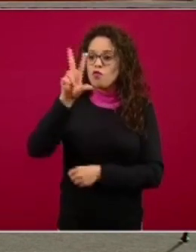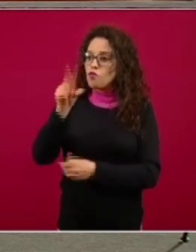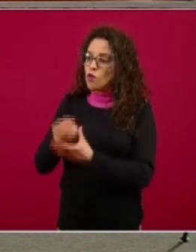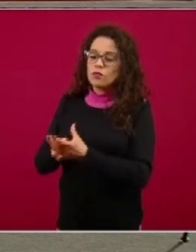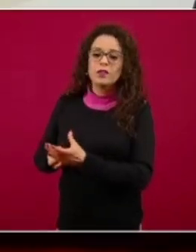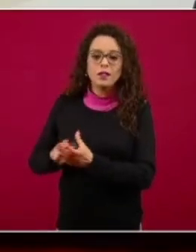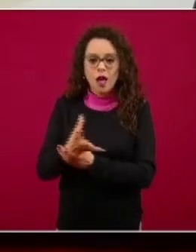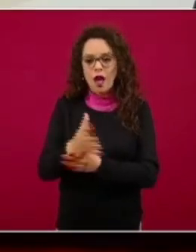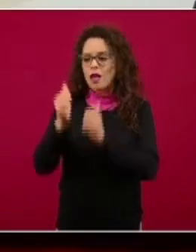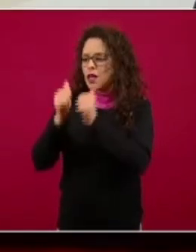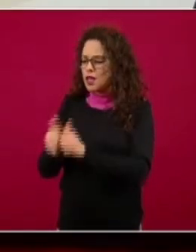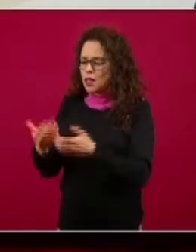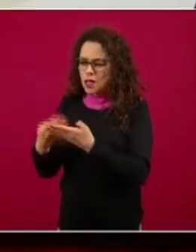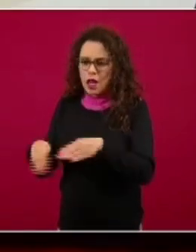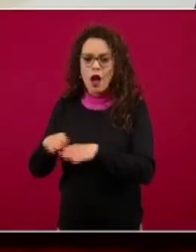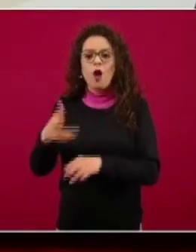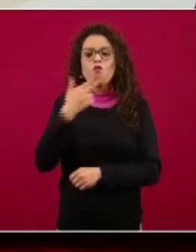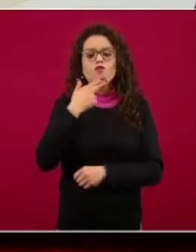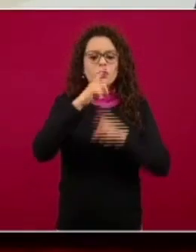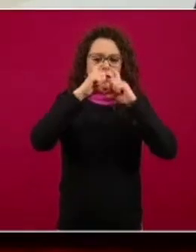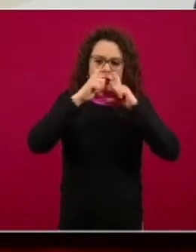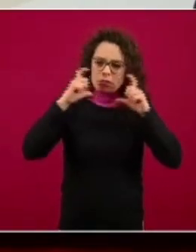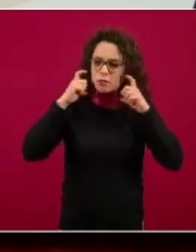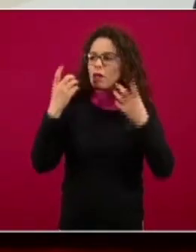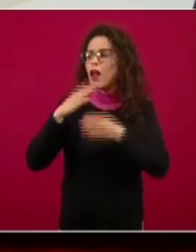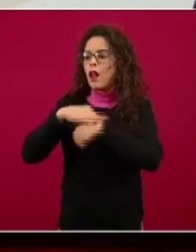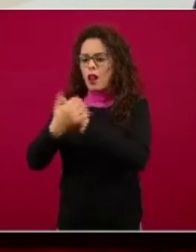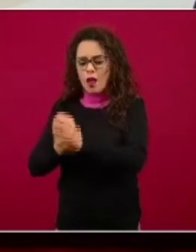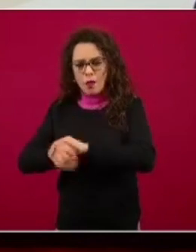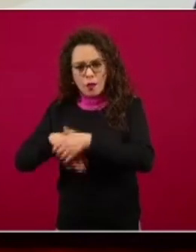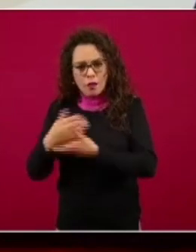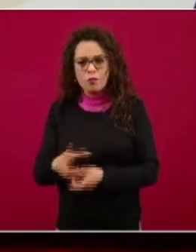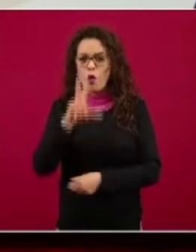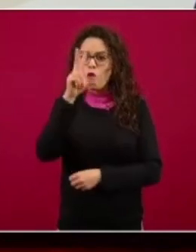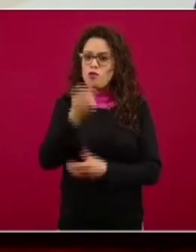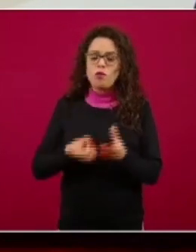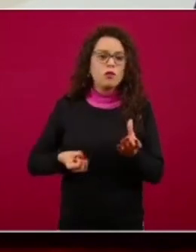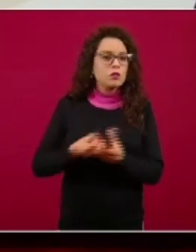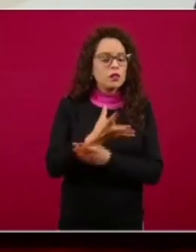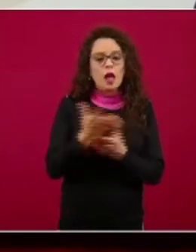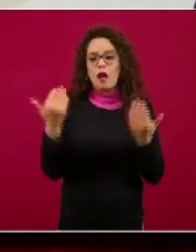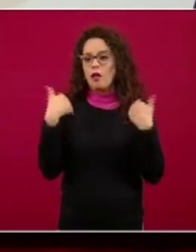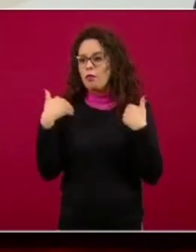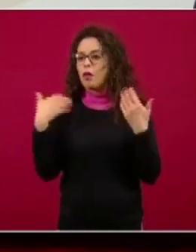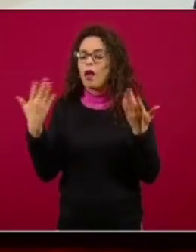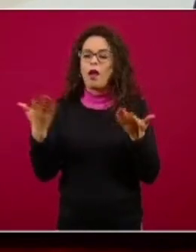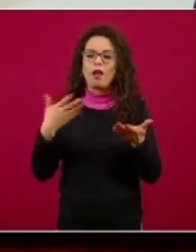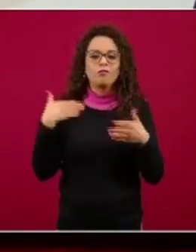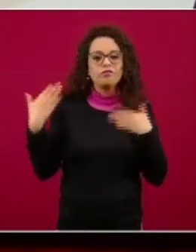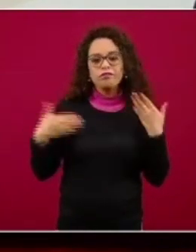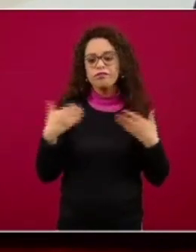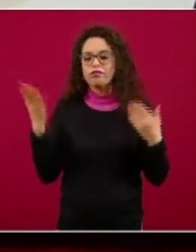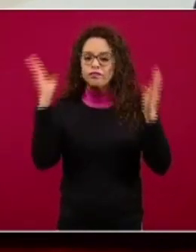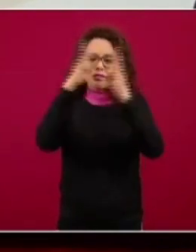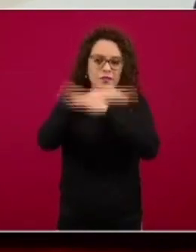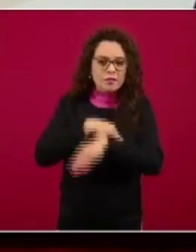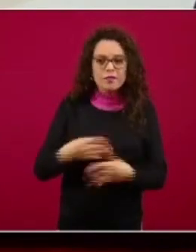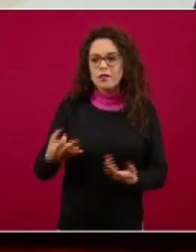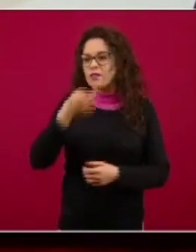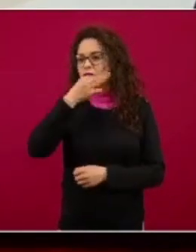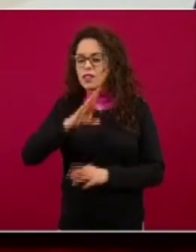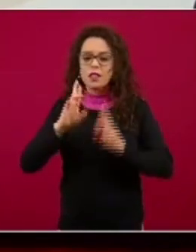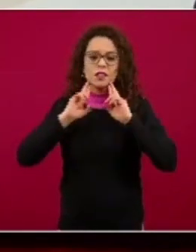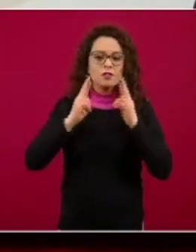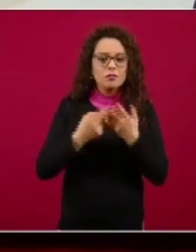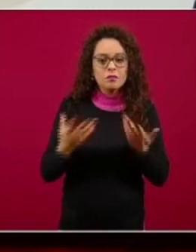cubrebocas, lavado de manos, evitar actividad social, en fin, distanciamiento, cuando se tiene que estar